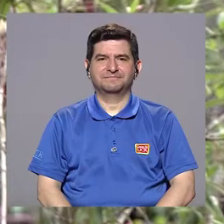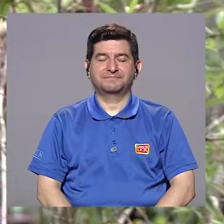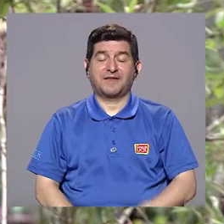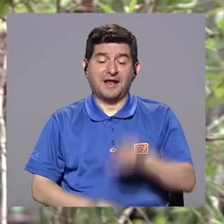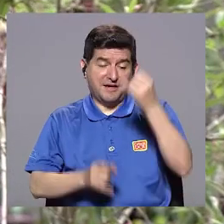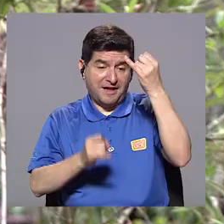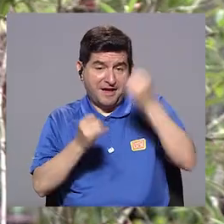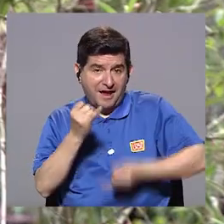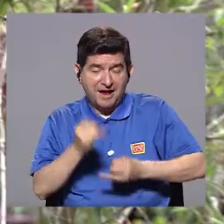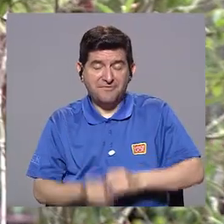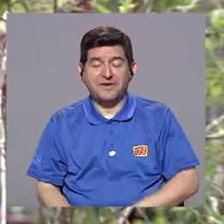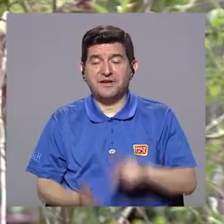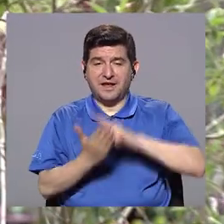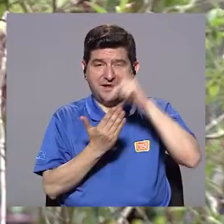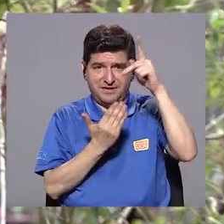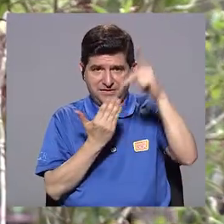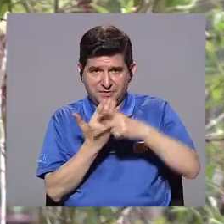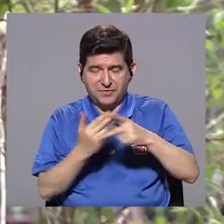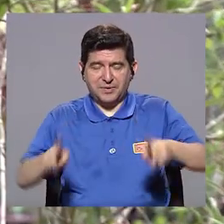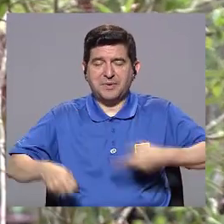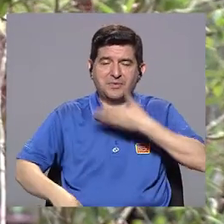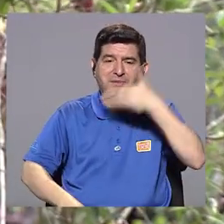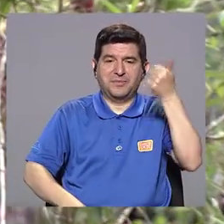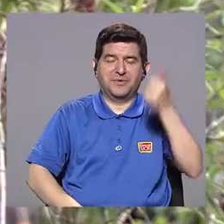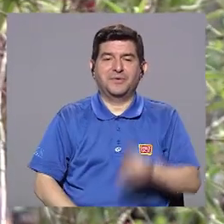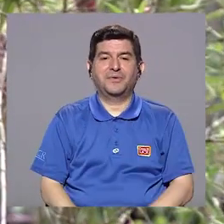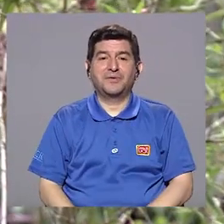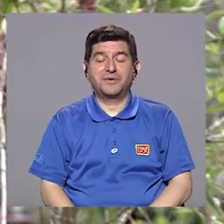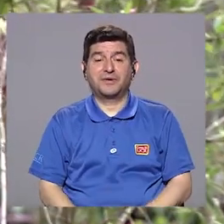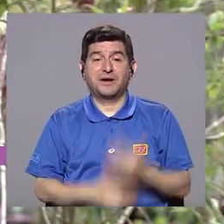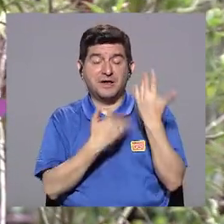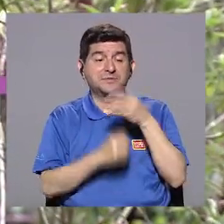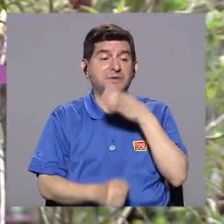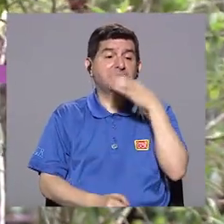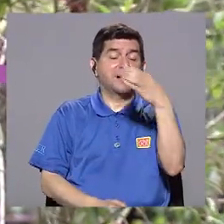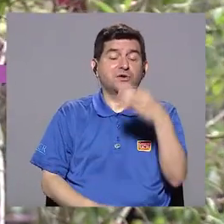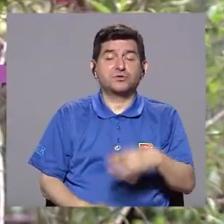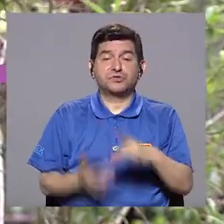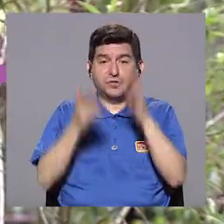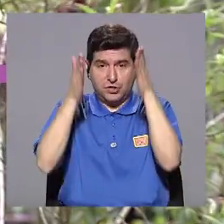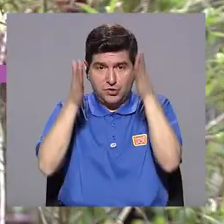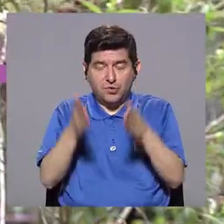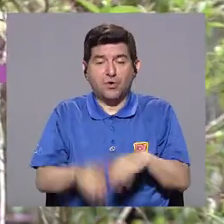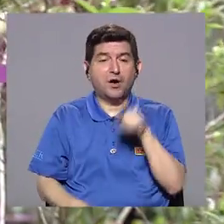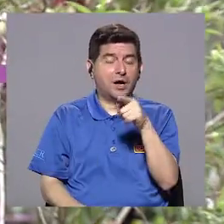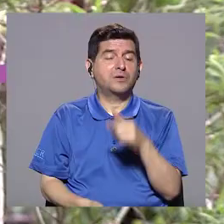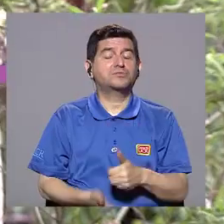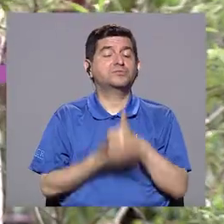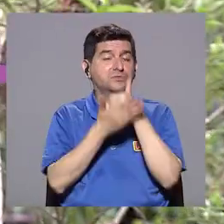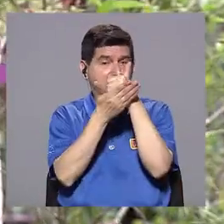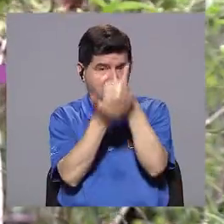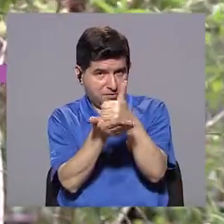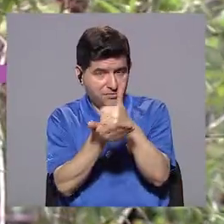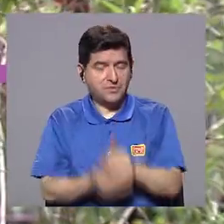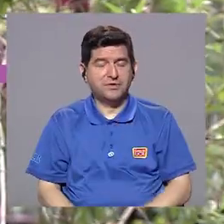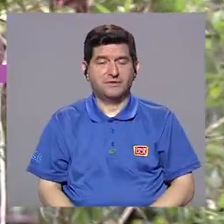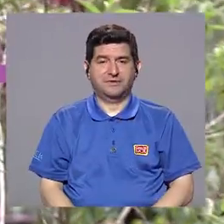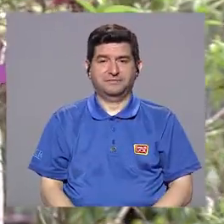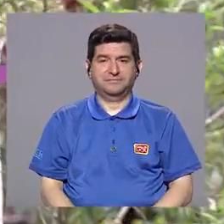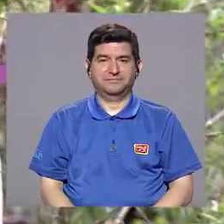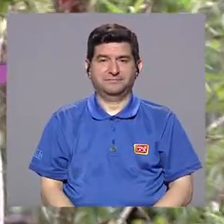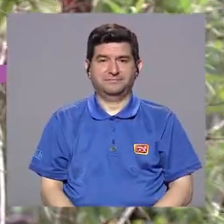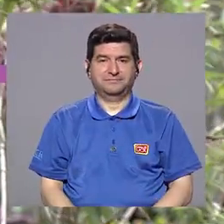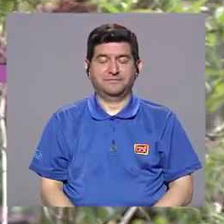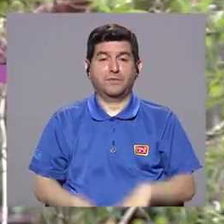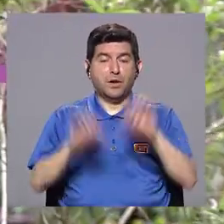Hemos llegado al final de una edición más de Vivir Mejor. Esperamos que los consejos de nuestro experto les sean de gran utilidad allá en sus